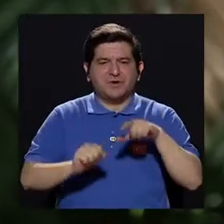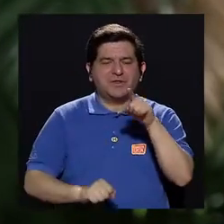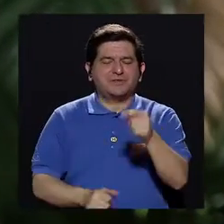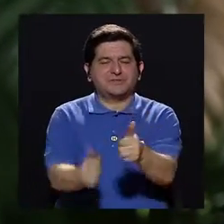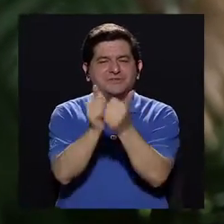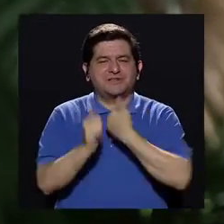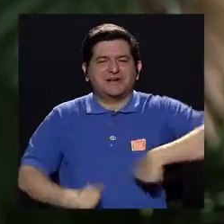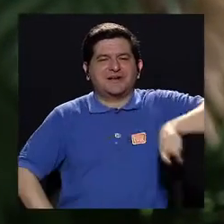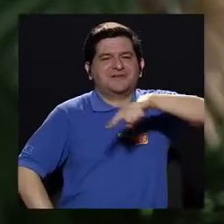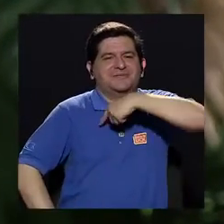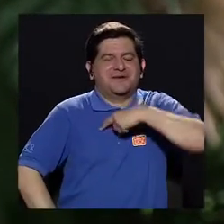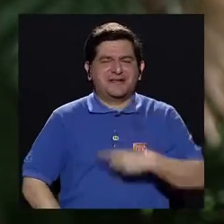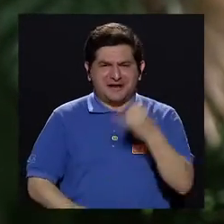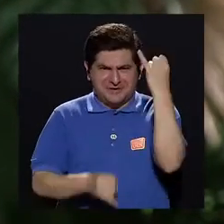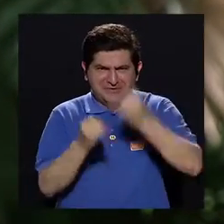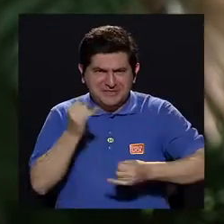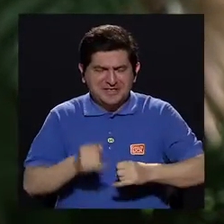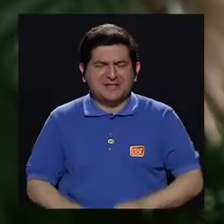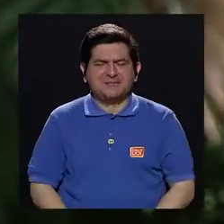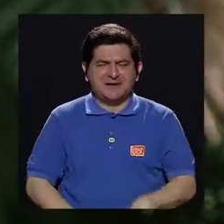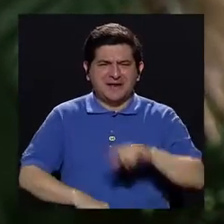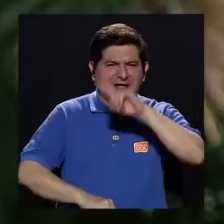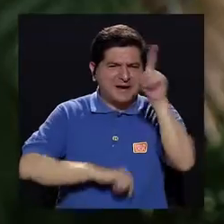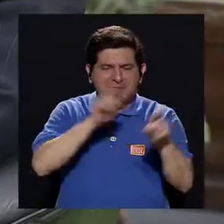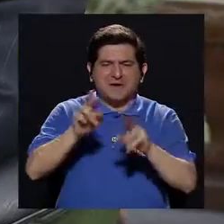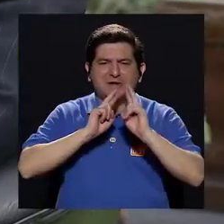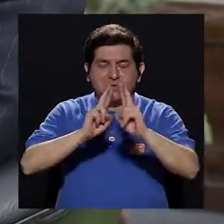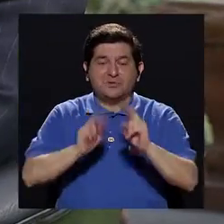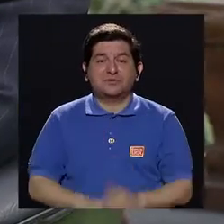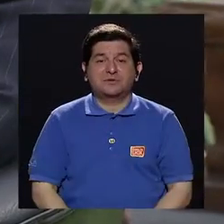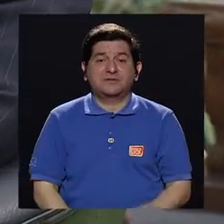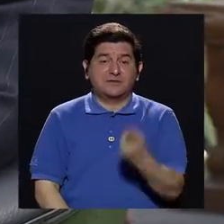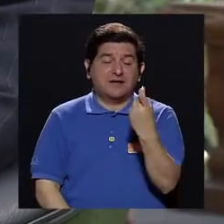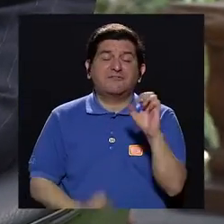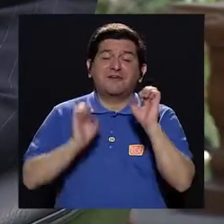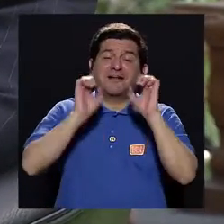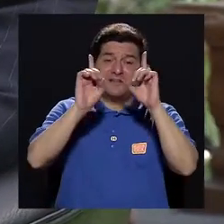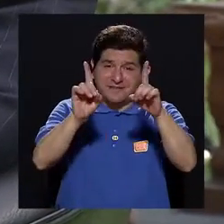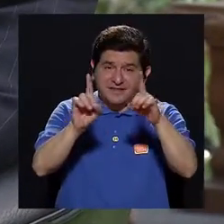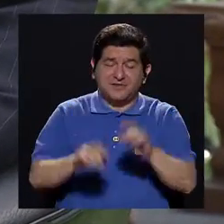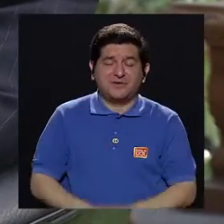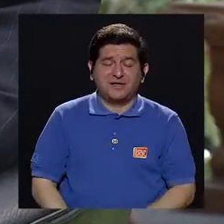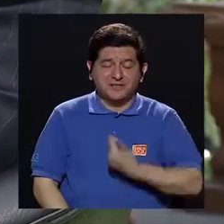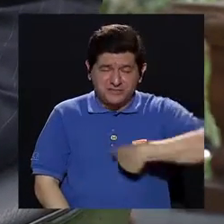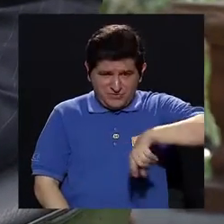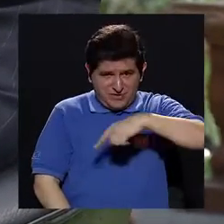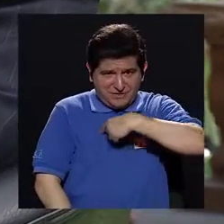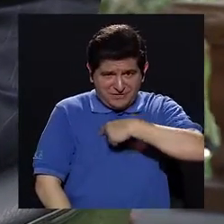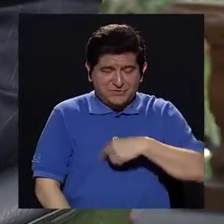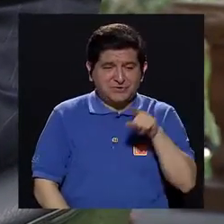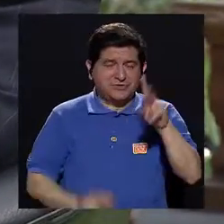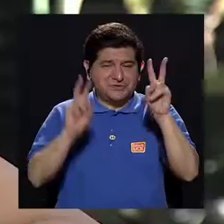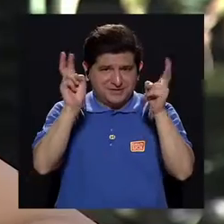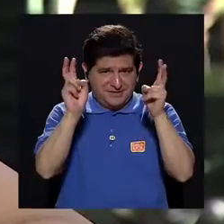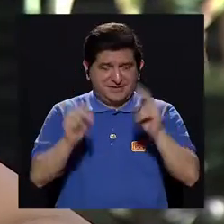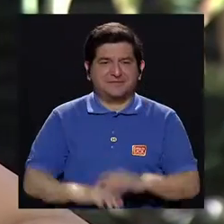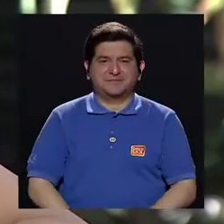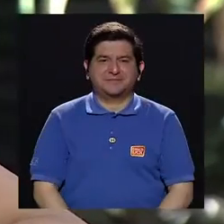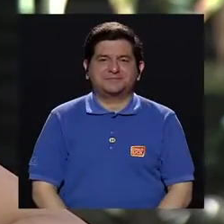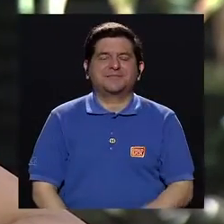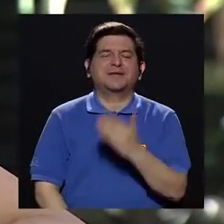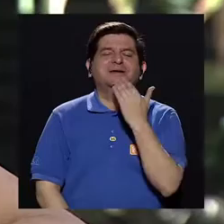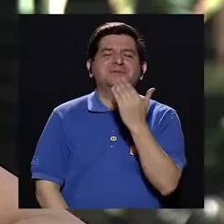acompañar para terminar de evacuar estas preguntas. Sobre todo porque falta educación, educarnos en este tema.